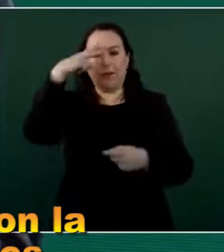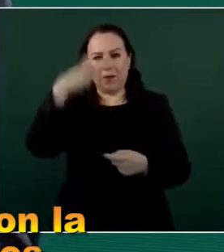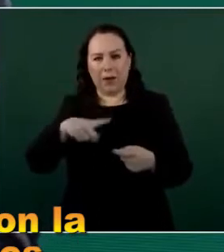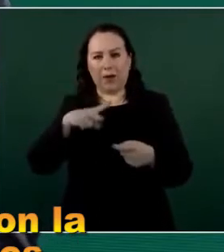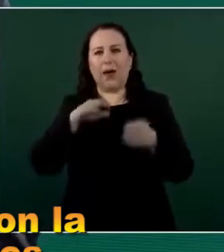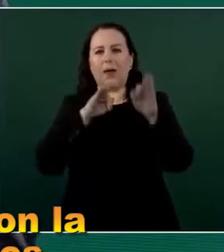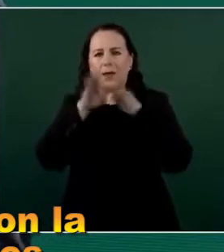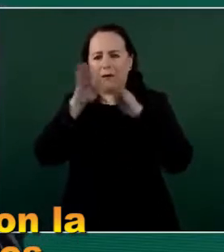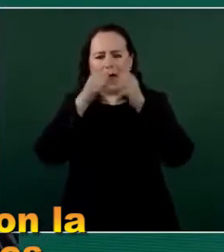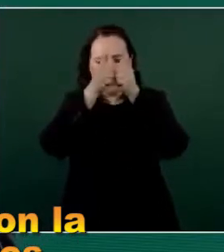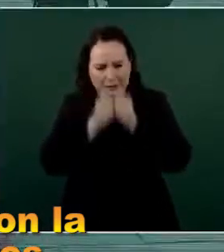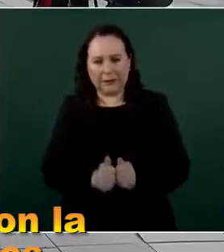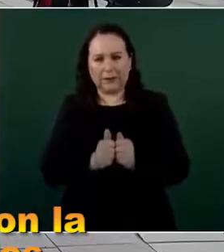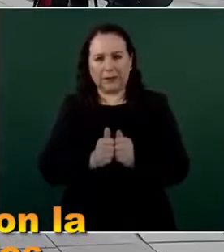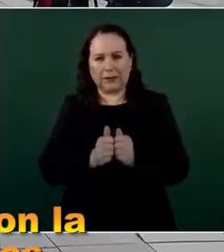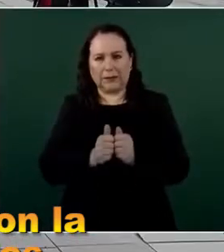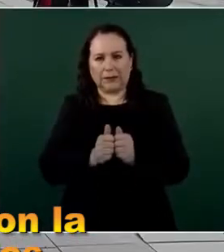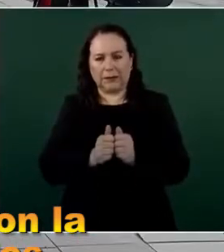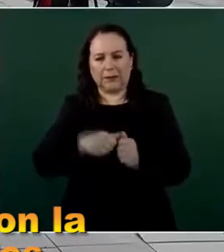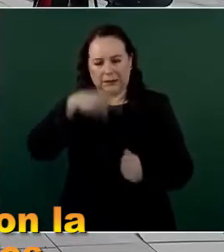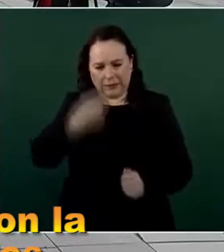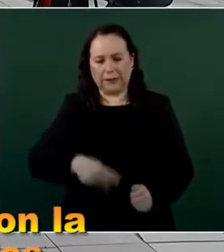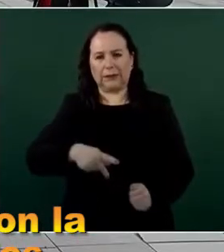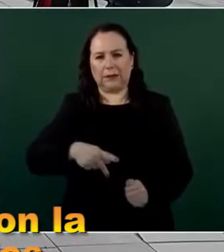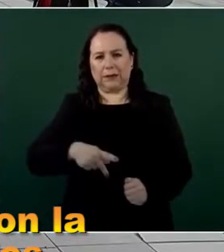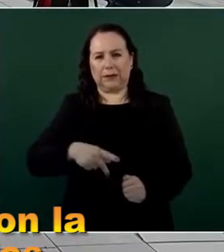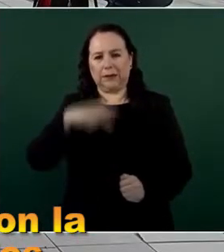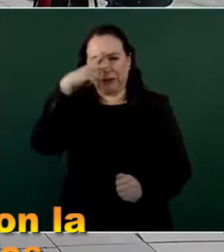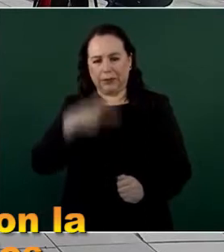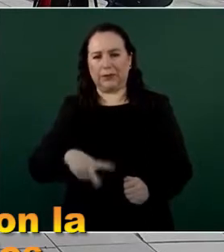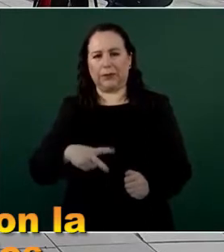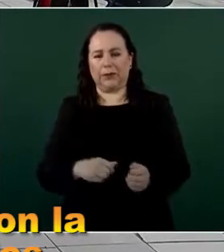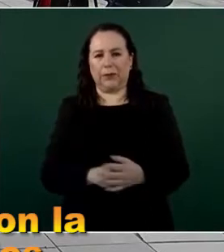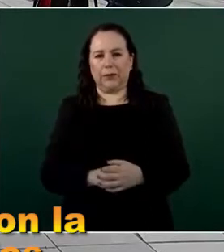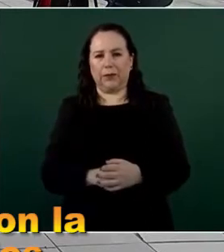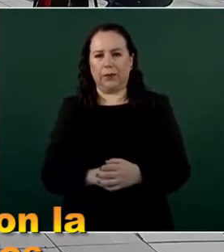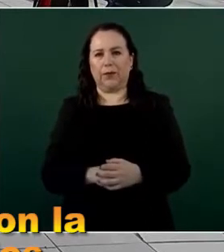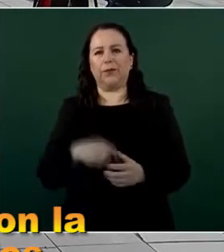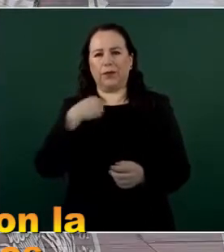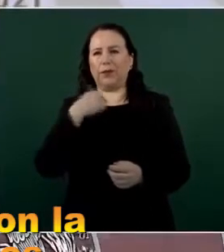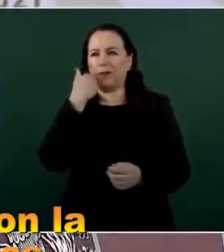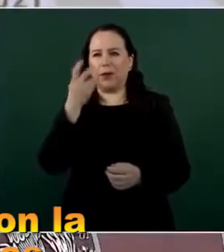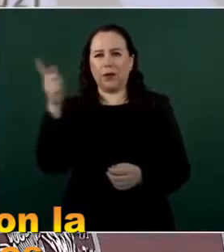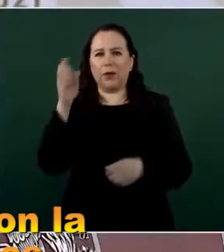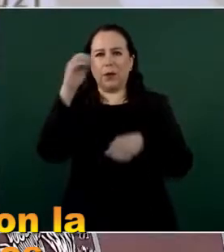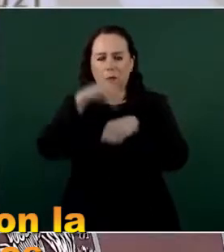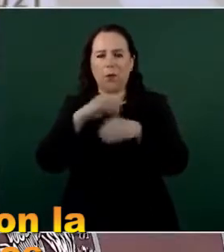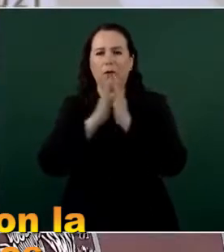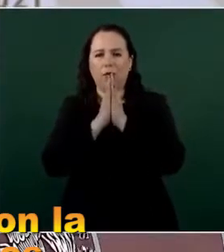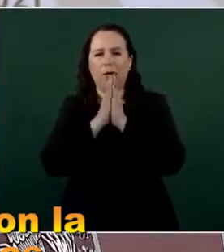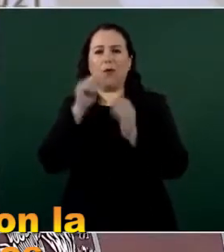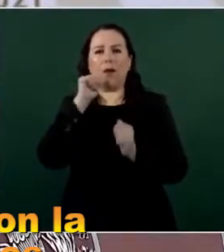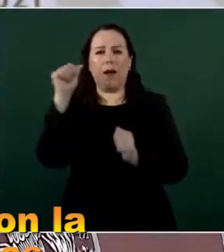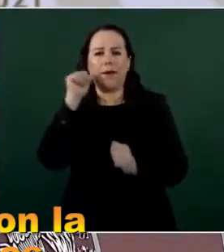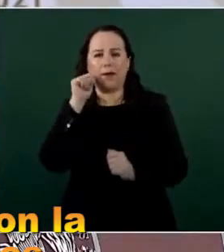luego nosotros ampliamos ese programa con la aplicación de vacunas Pfizer para terminar de vacunar aún con